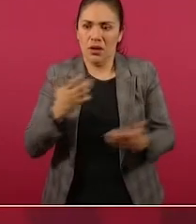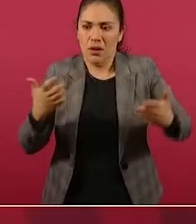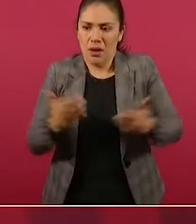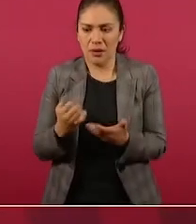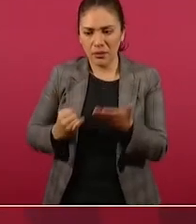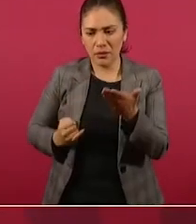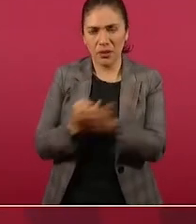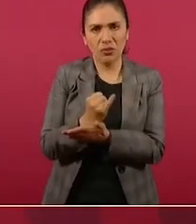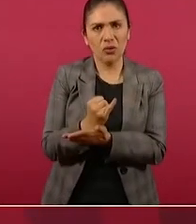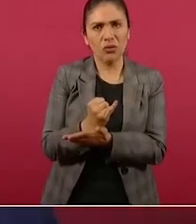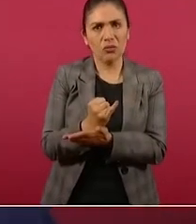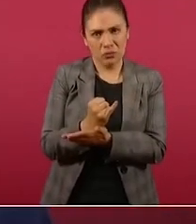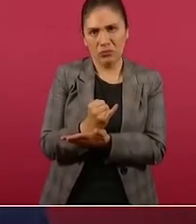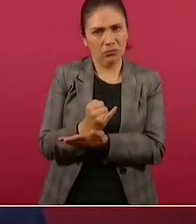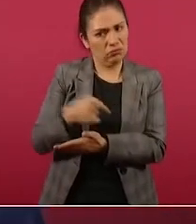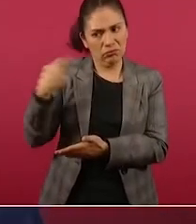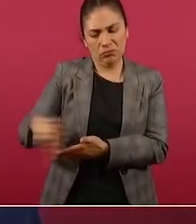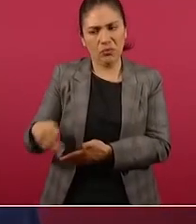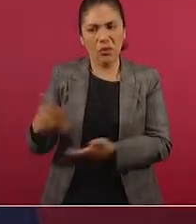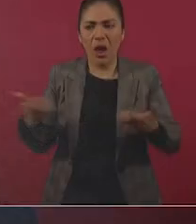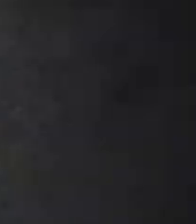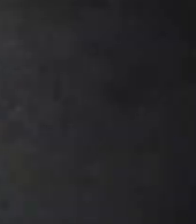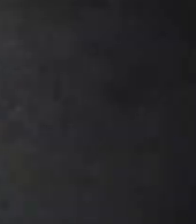en México.